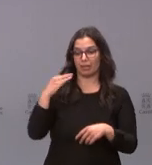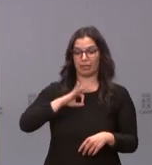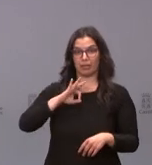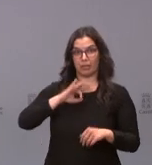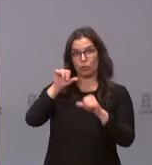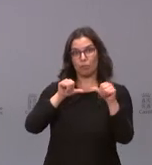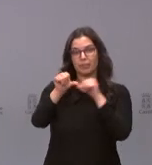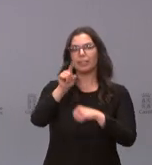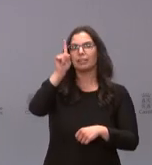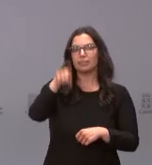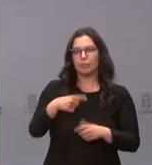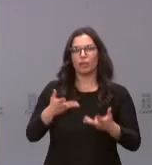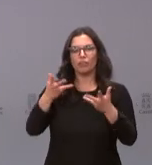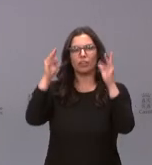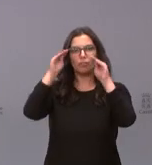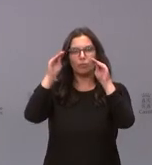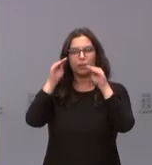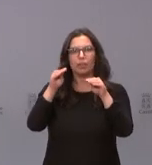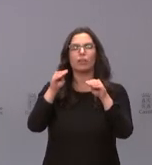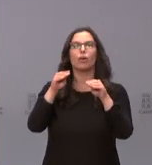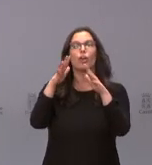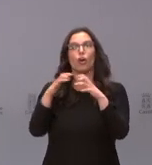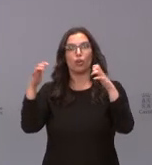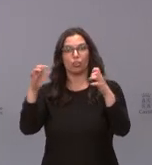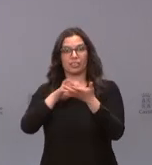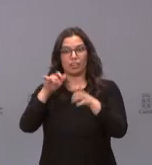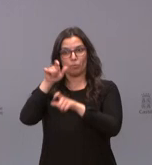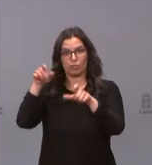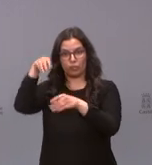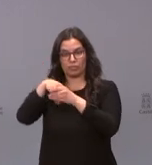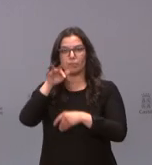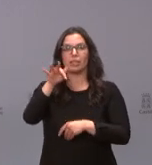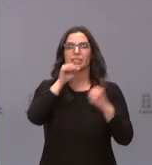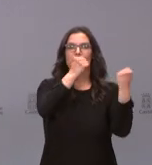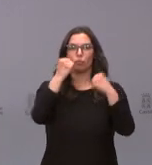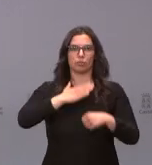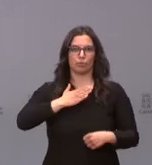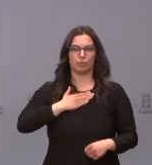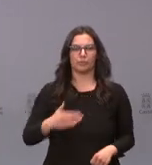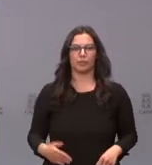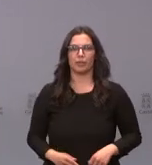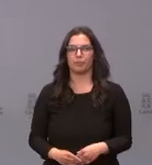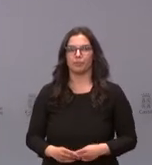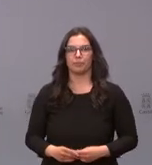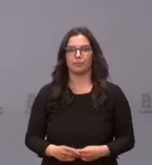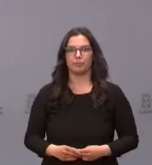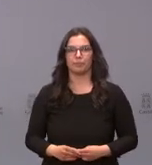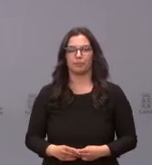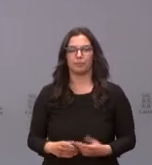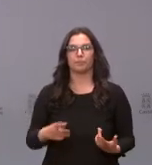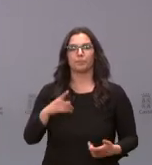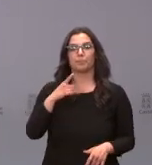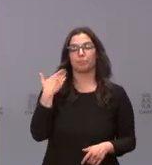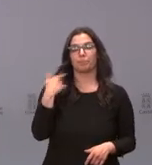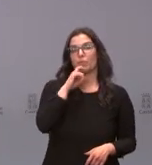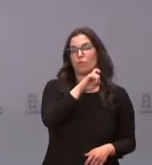año también al personal de las Cortes de Castilla y León y a las instituciones propias. Se fundó, como saben ustedes, en